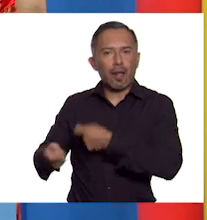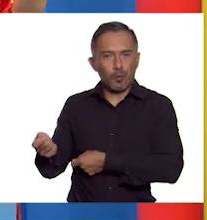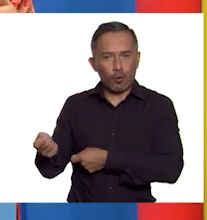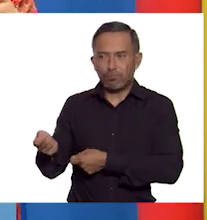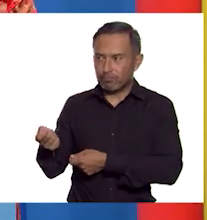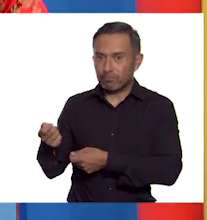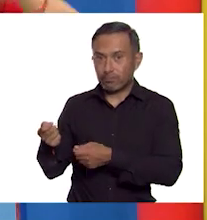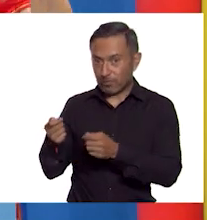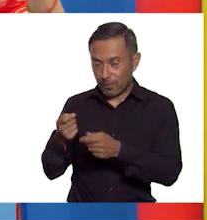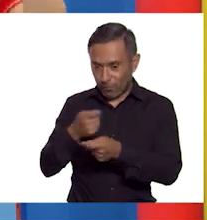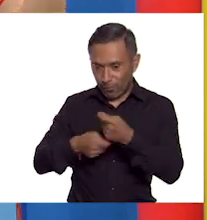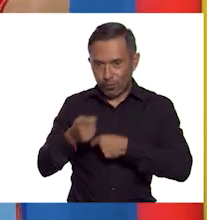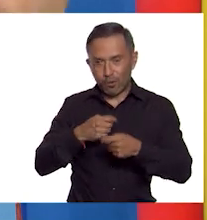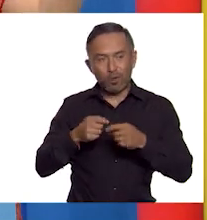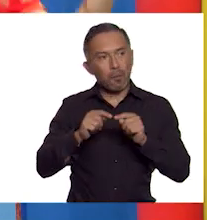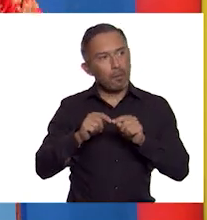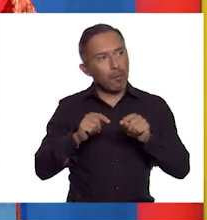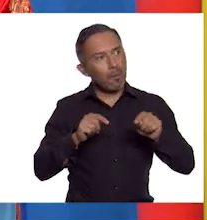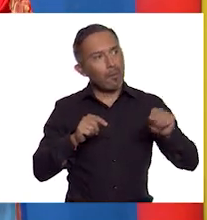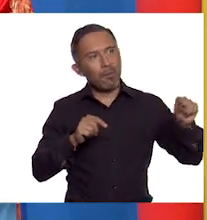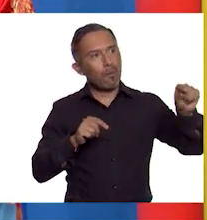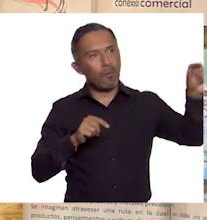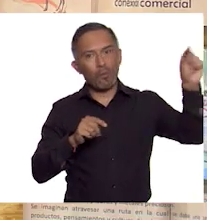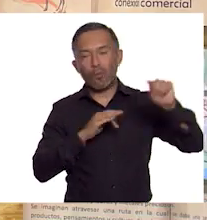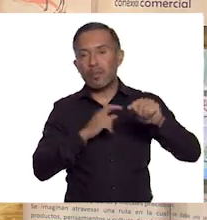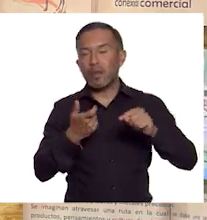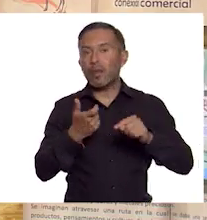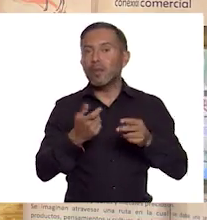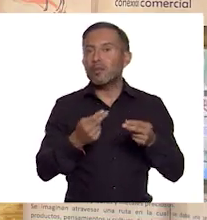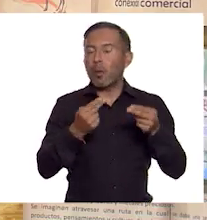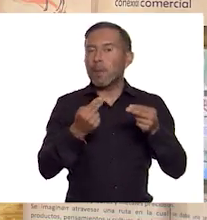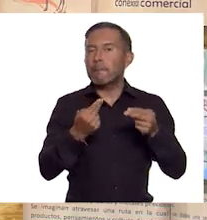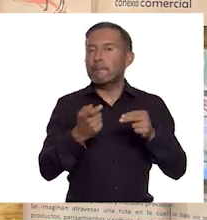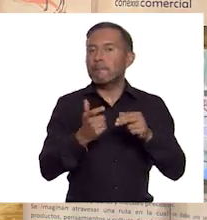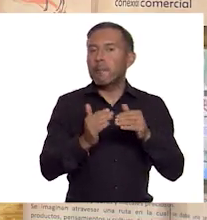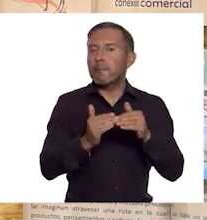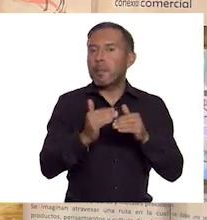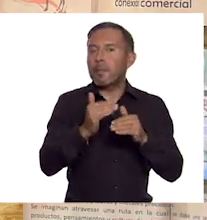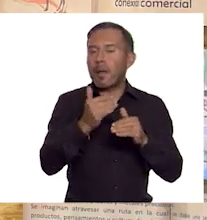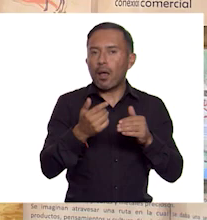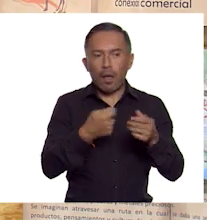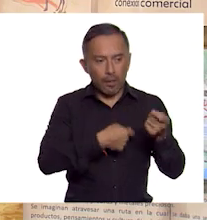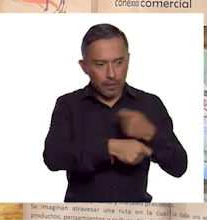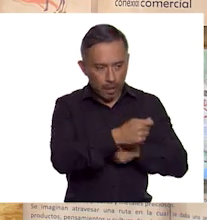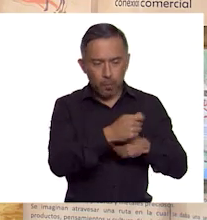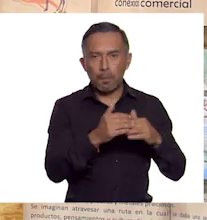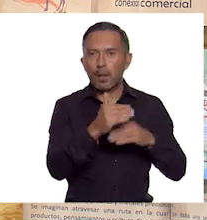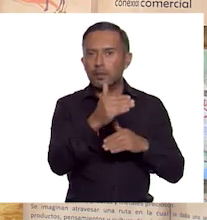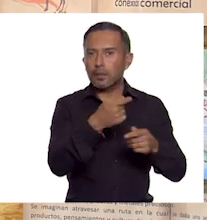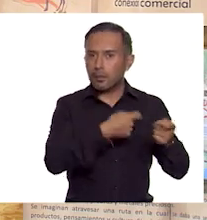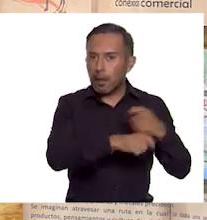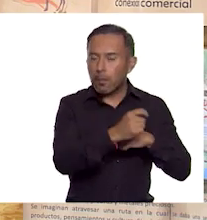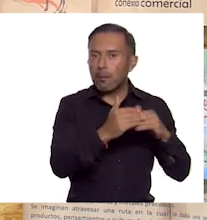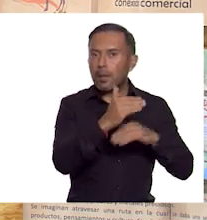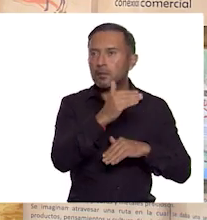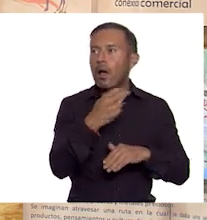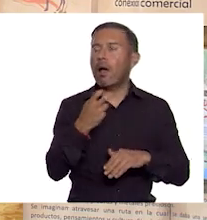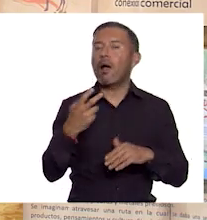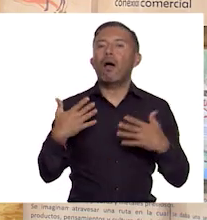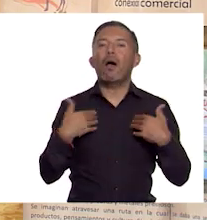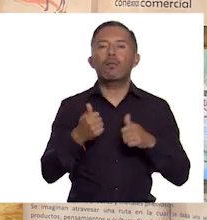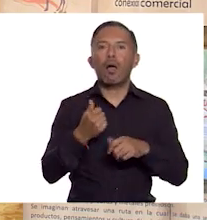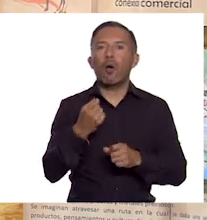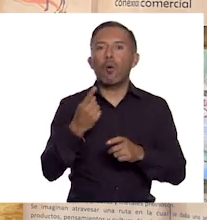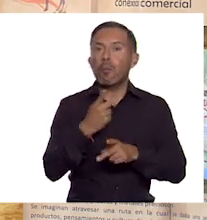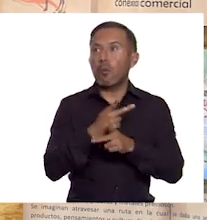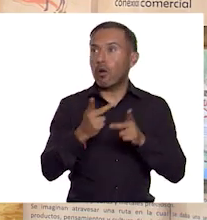el precio del producto se fuera elevando. Ah, vaya, ahora entiendo por qué algunos productos eran carísimos